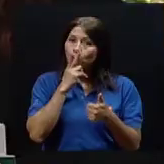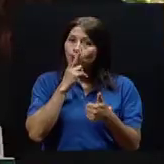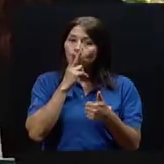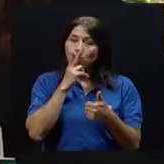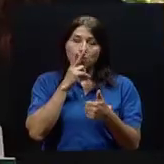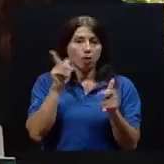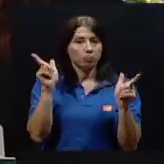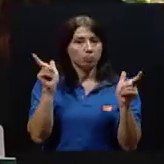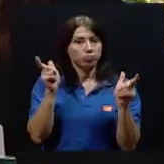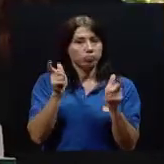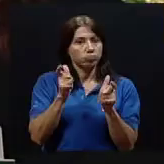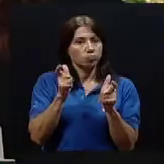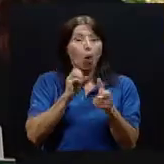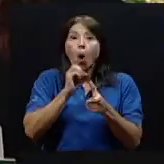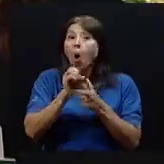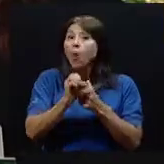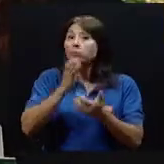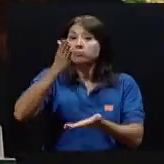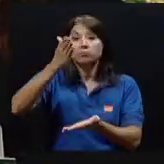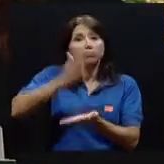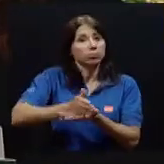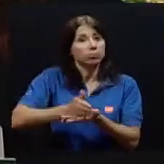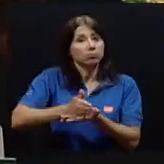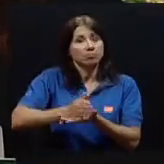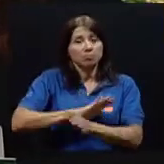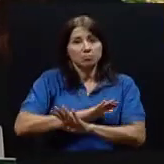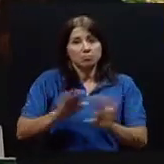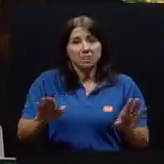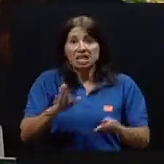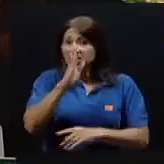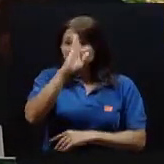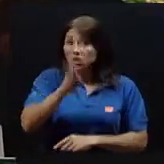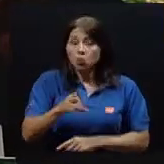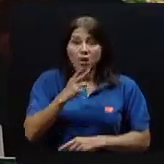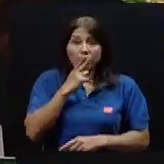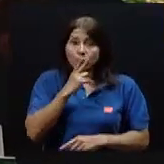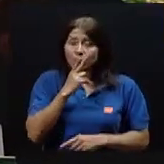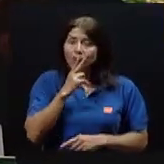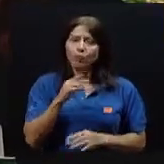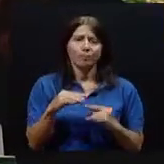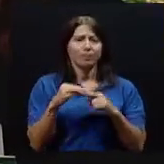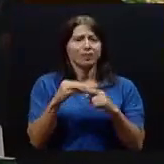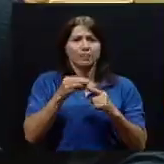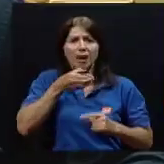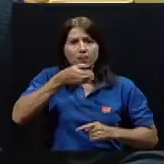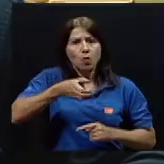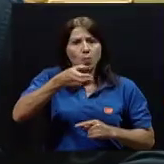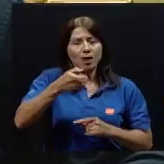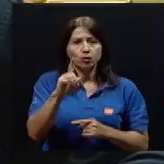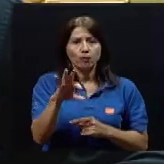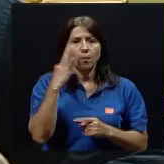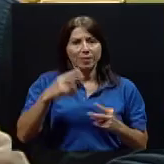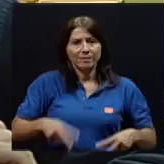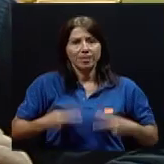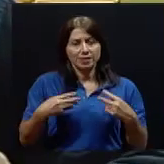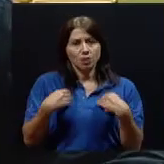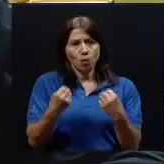o la ausencia del todo, si nunca se ha practicado, sería de las principales medidas y recomendaciones como estilos de vida saludable.